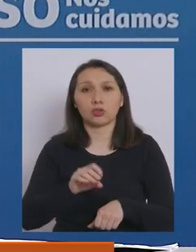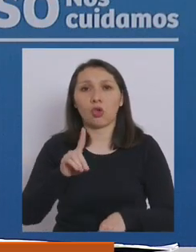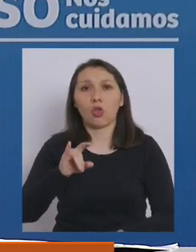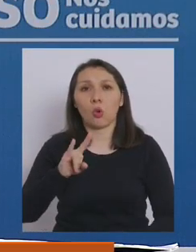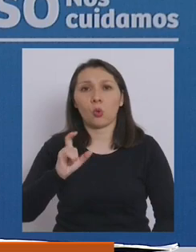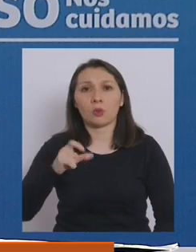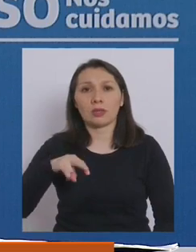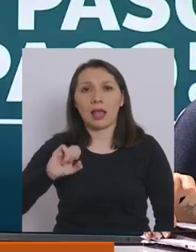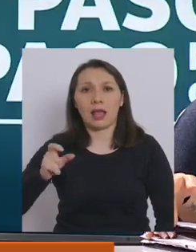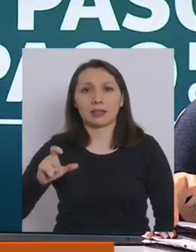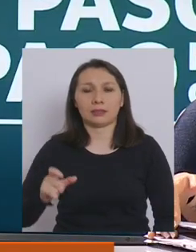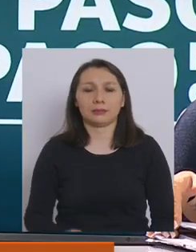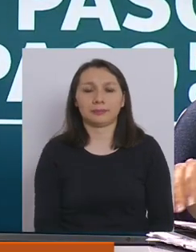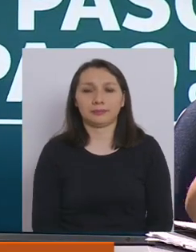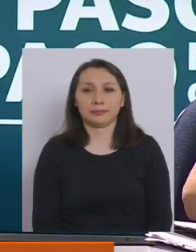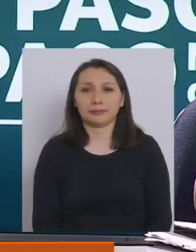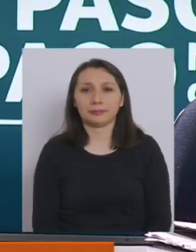Duñac.